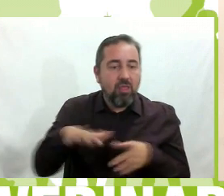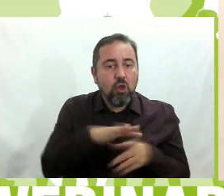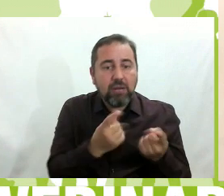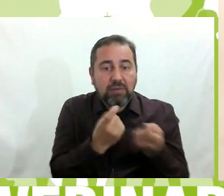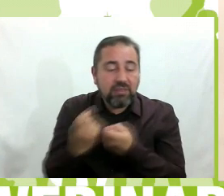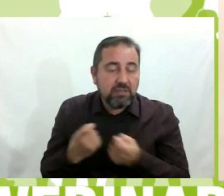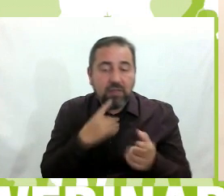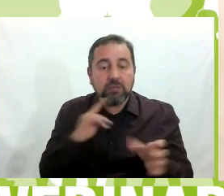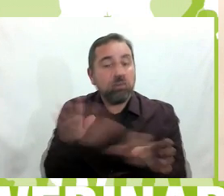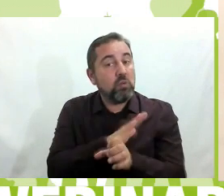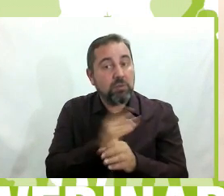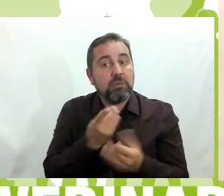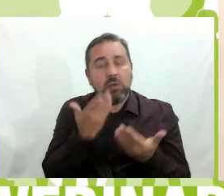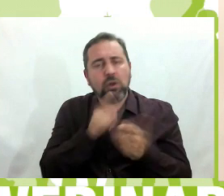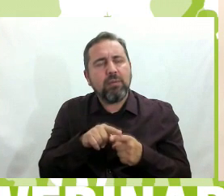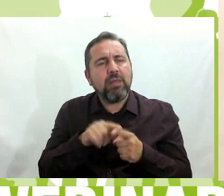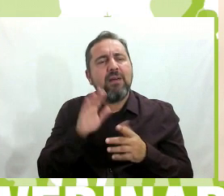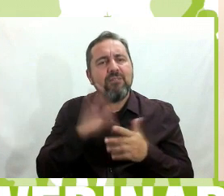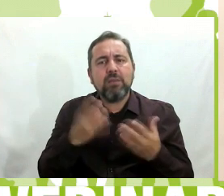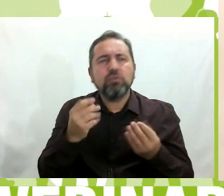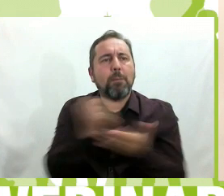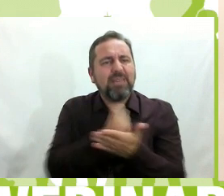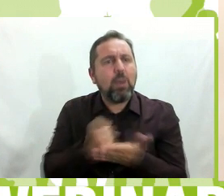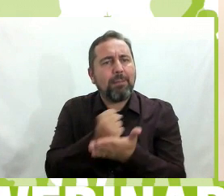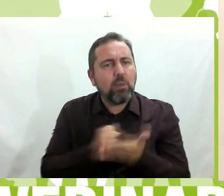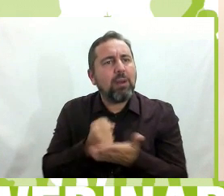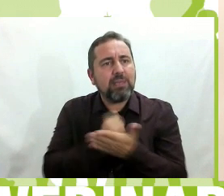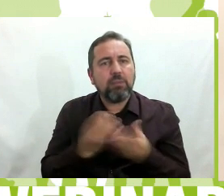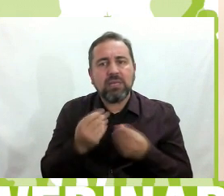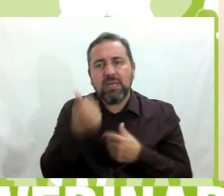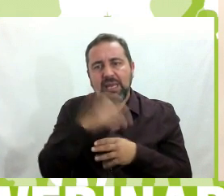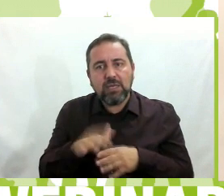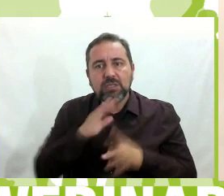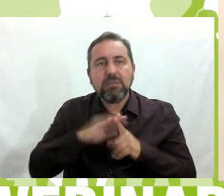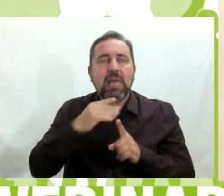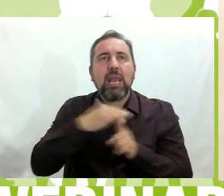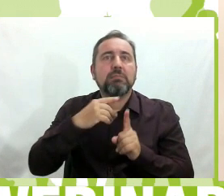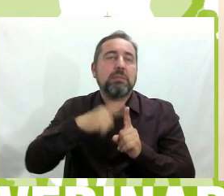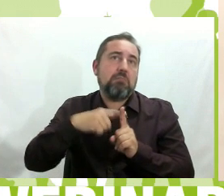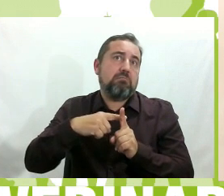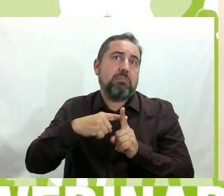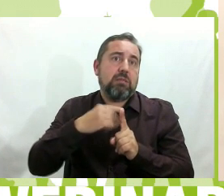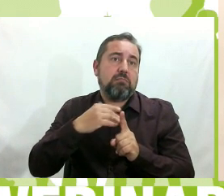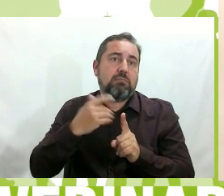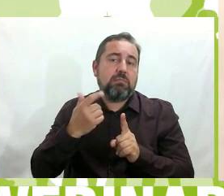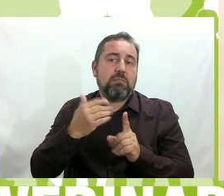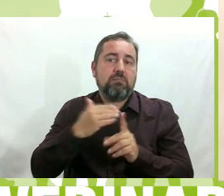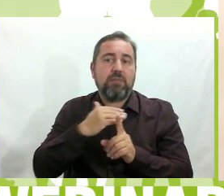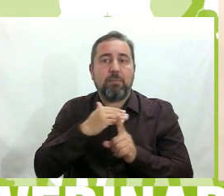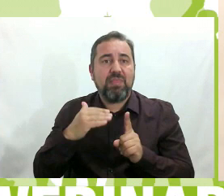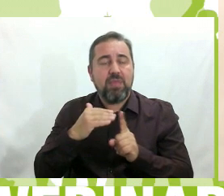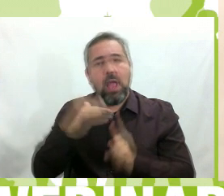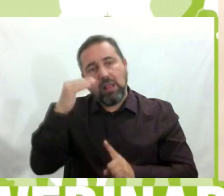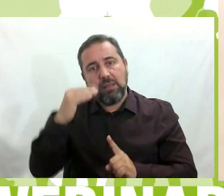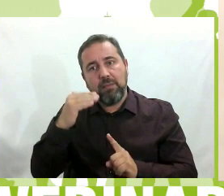y siempre tuvo muchísima matrícula y niños de clase media-alta. Pero eso, hace una